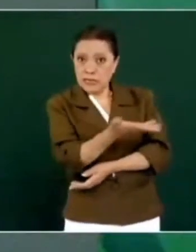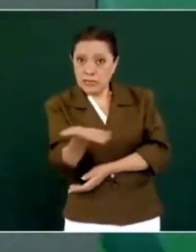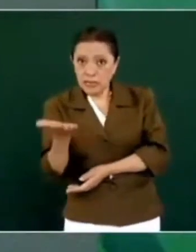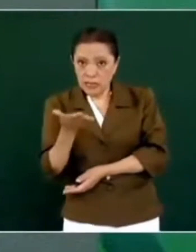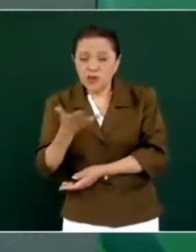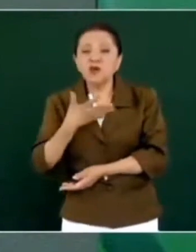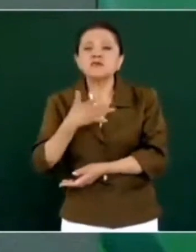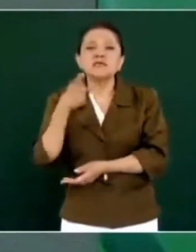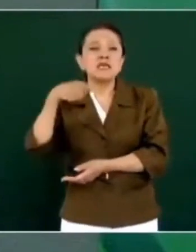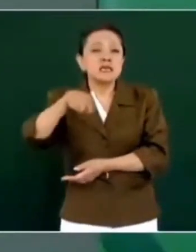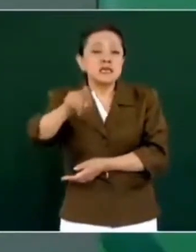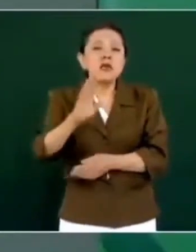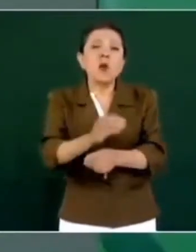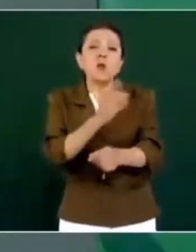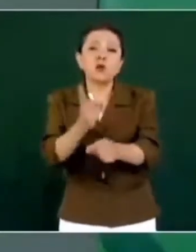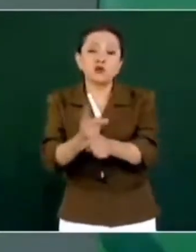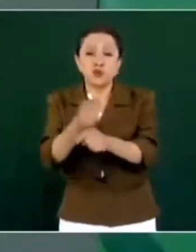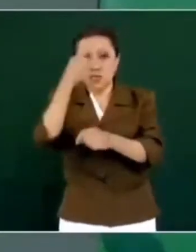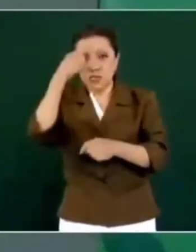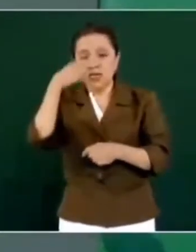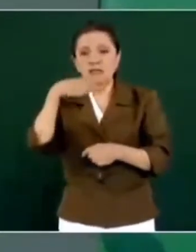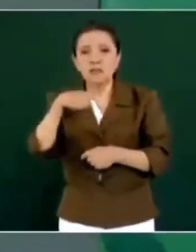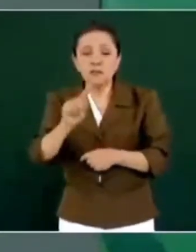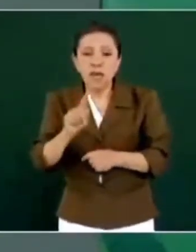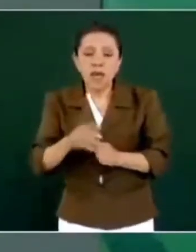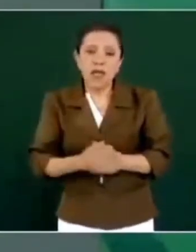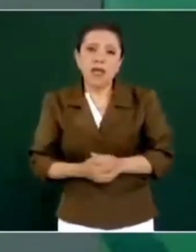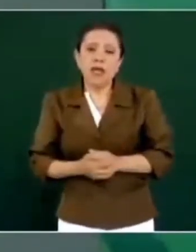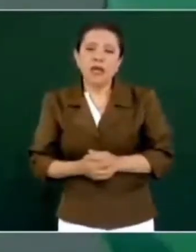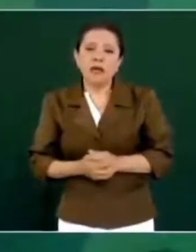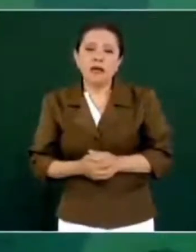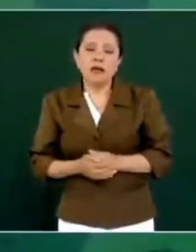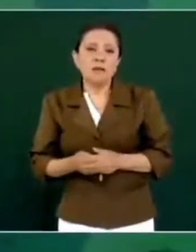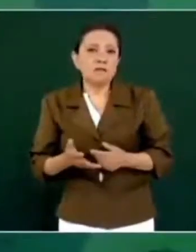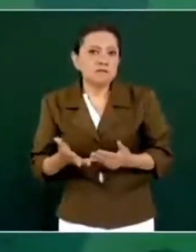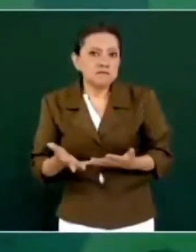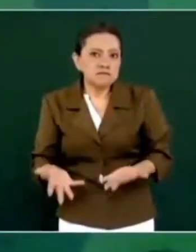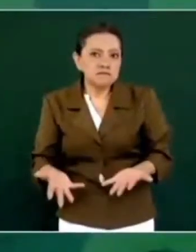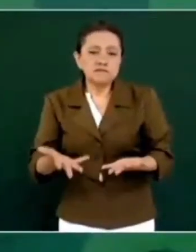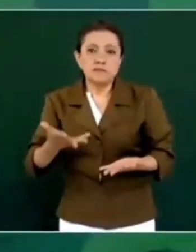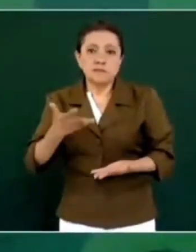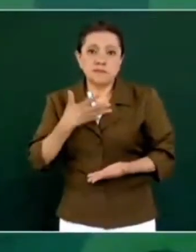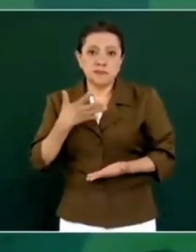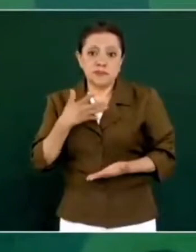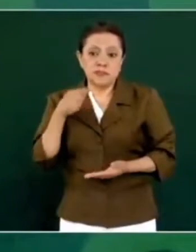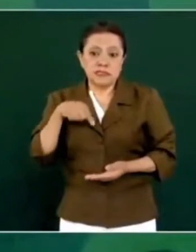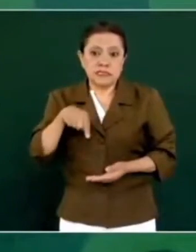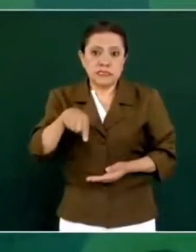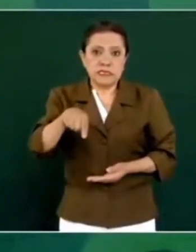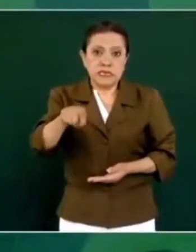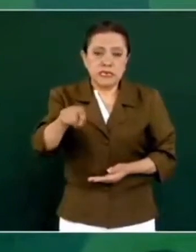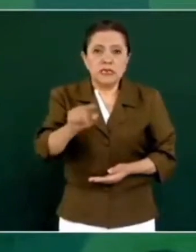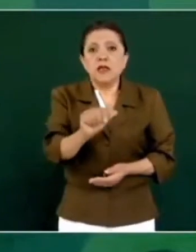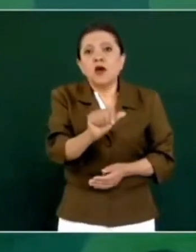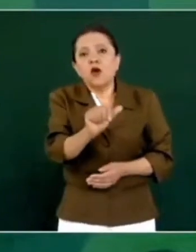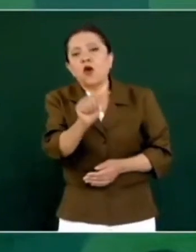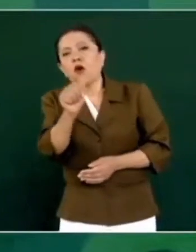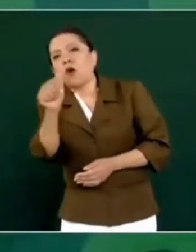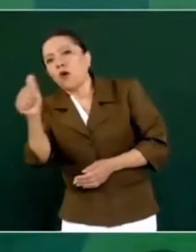para poder poder tener otro